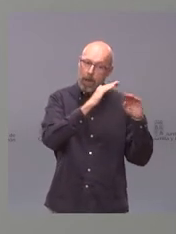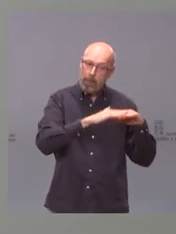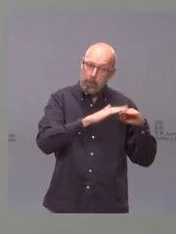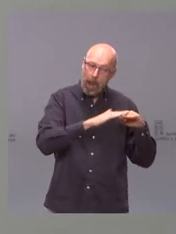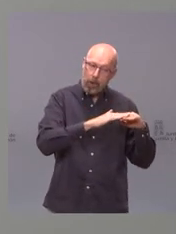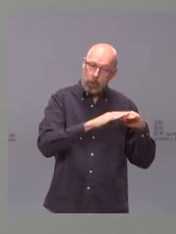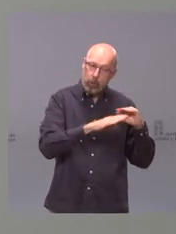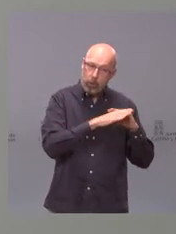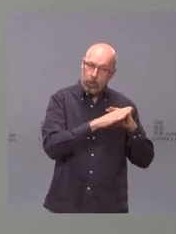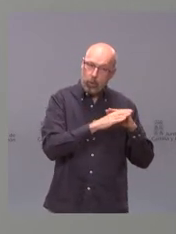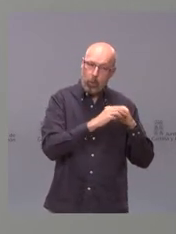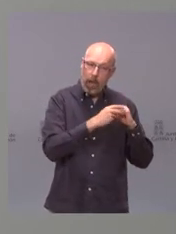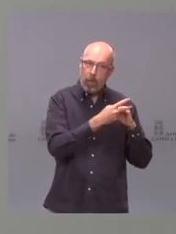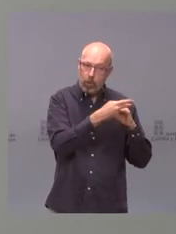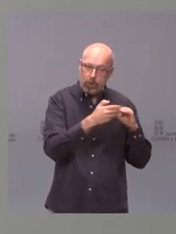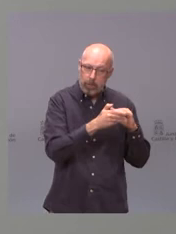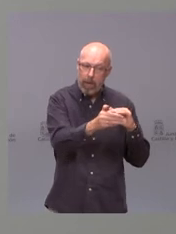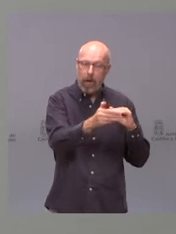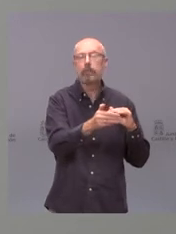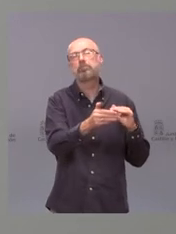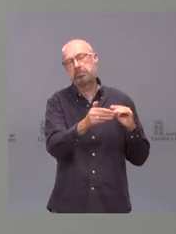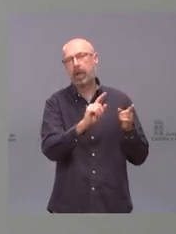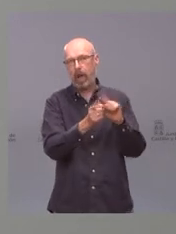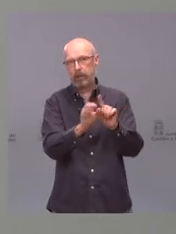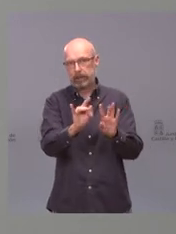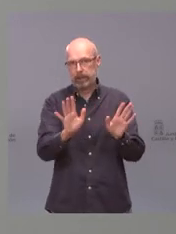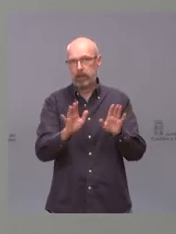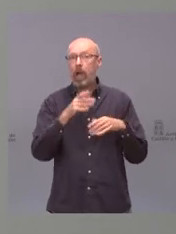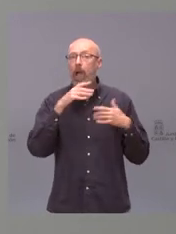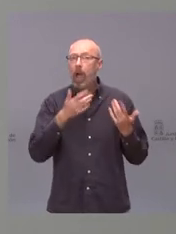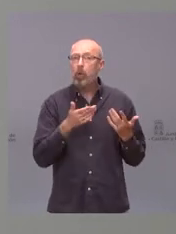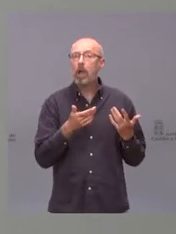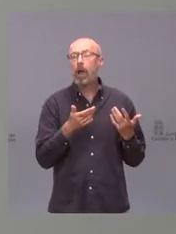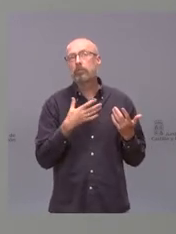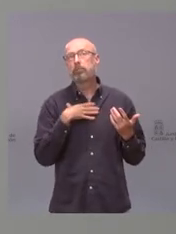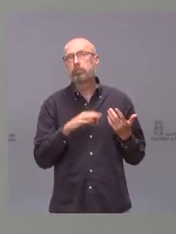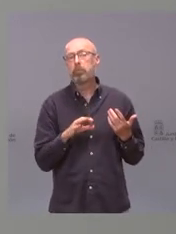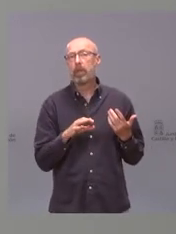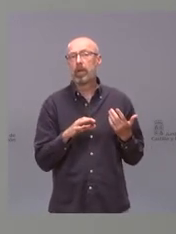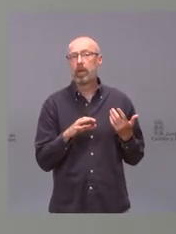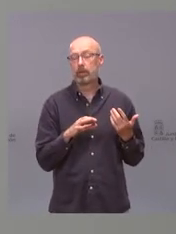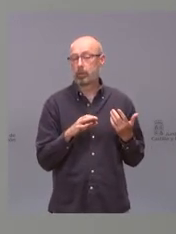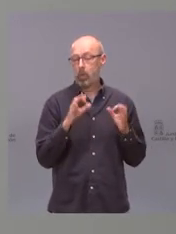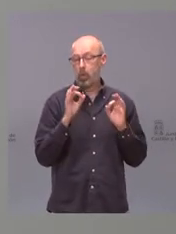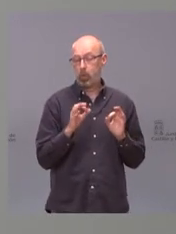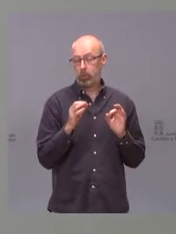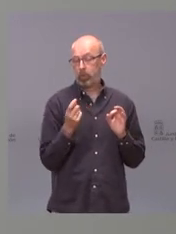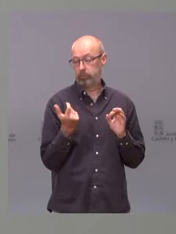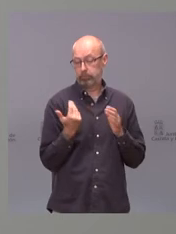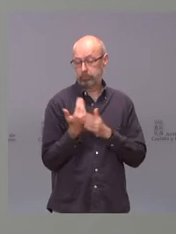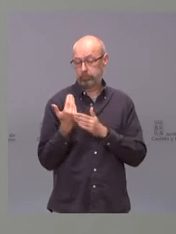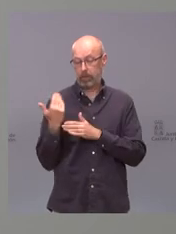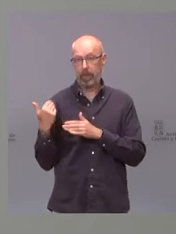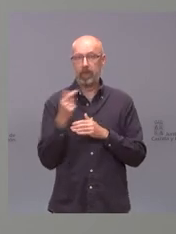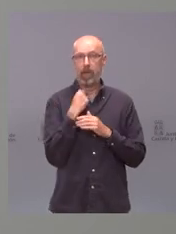en estos momentos en los que ha habido puede haber habido mayor movilidad y mayor contacto social